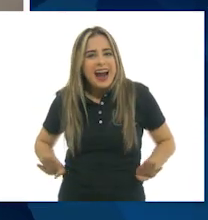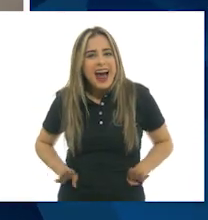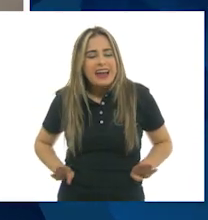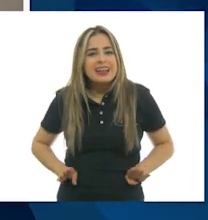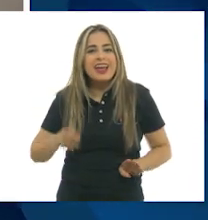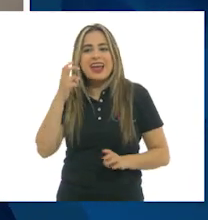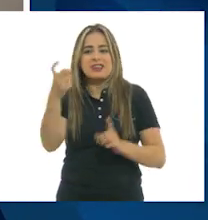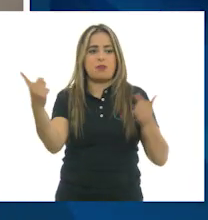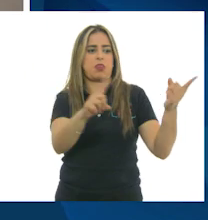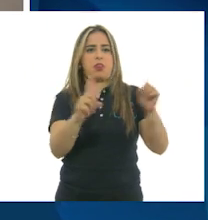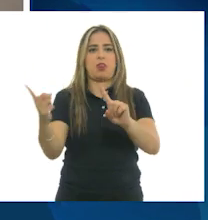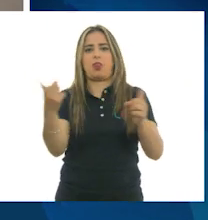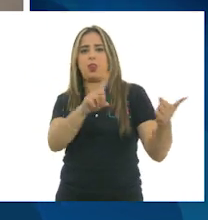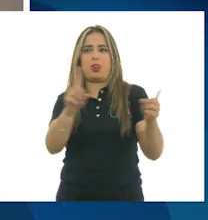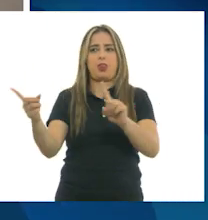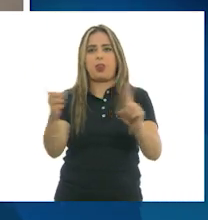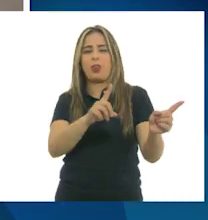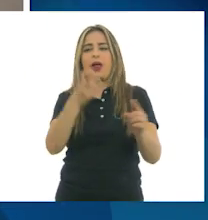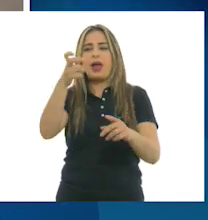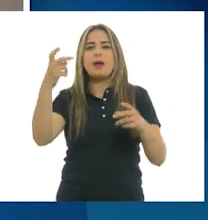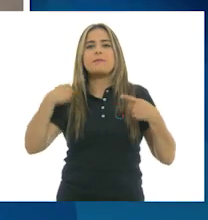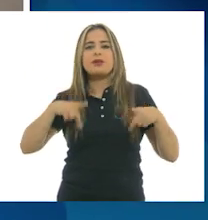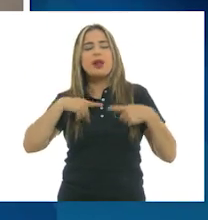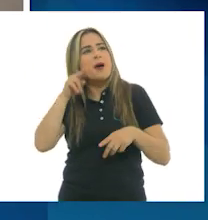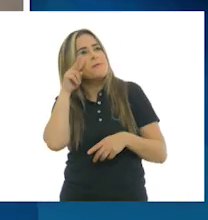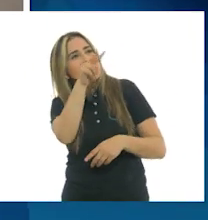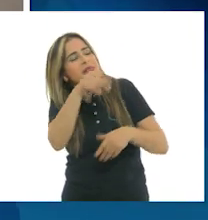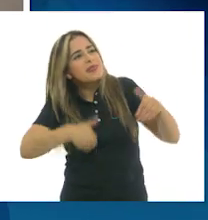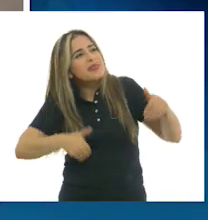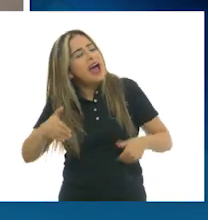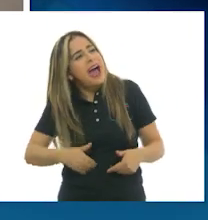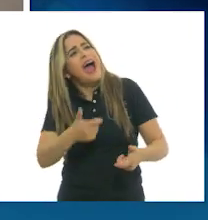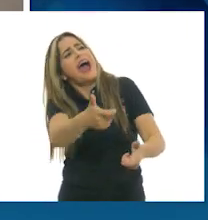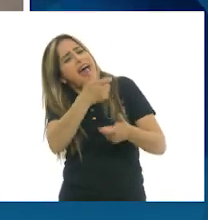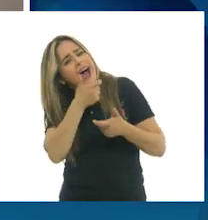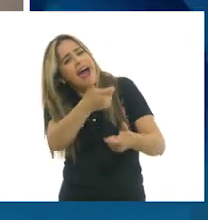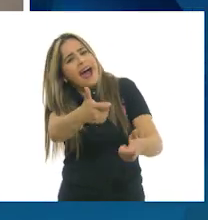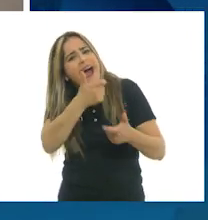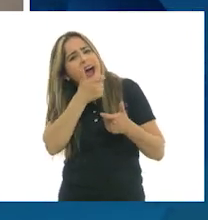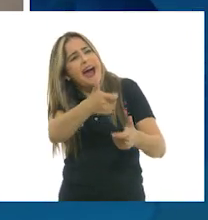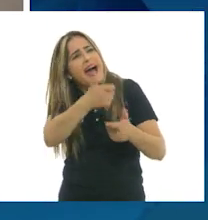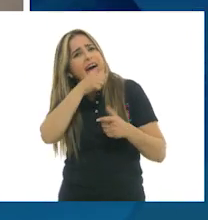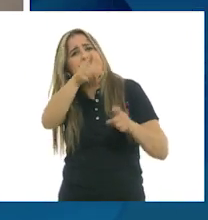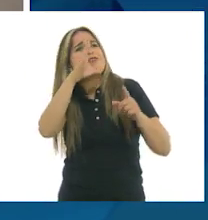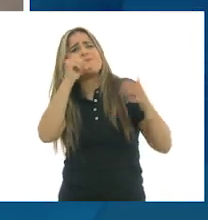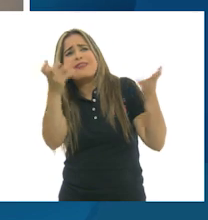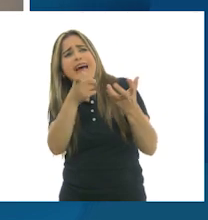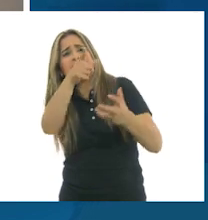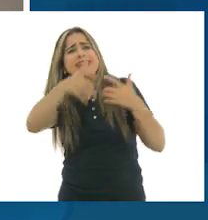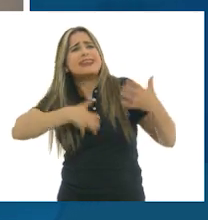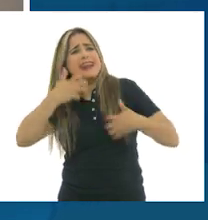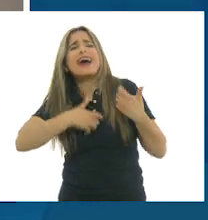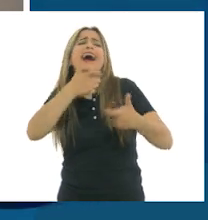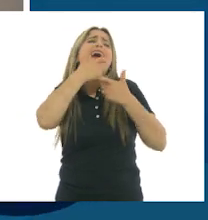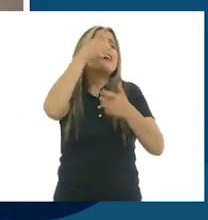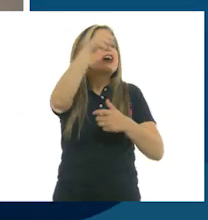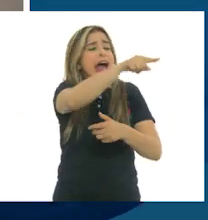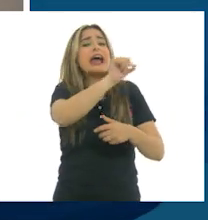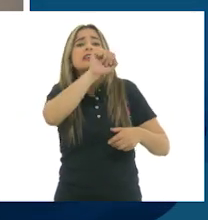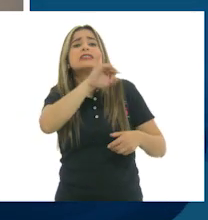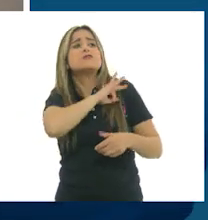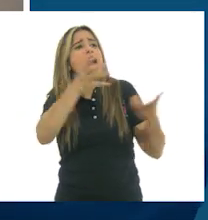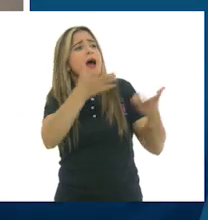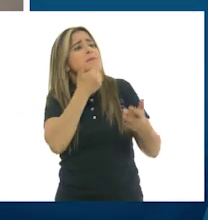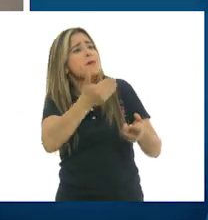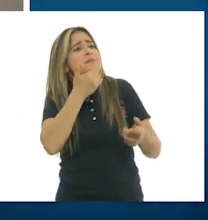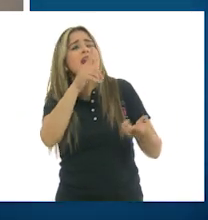y se frustre. Y porque no puede y se frustre, le salga peor y eso vaya detonando y detonando y detonando su impaciencia y su molestia hasta